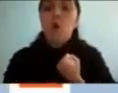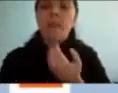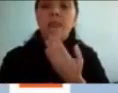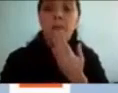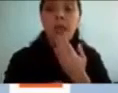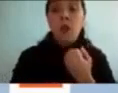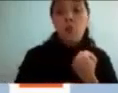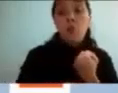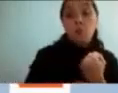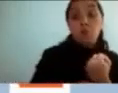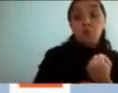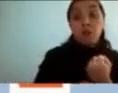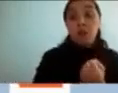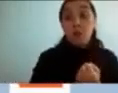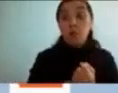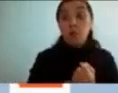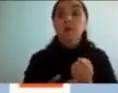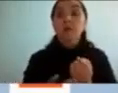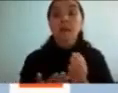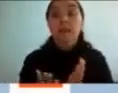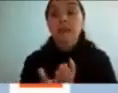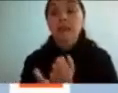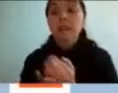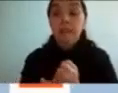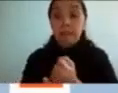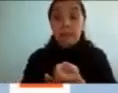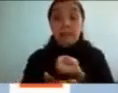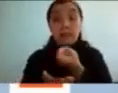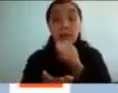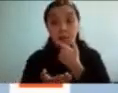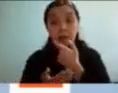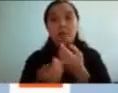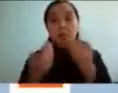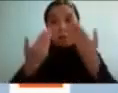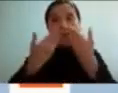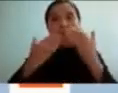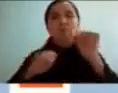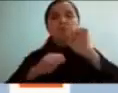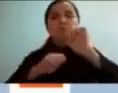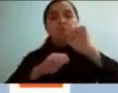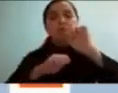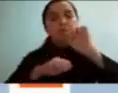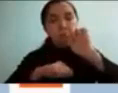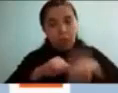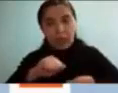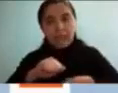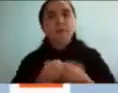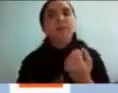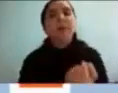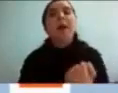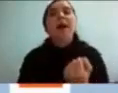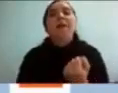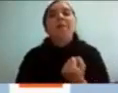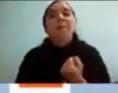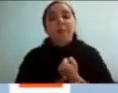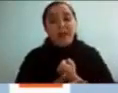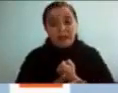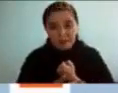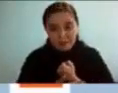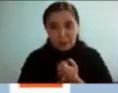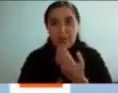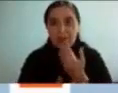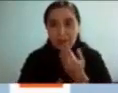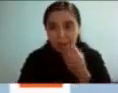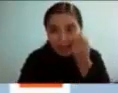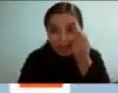más farmacológico y ese tratamiento farmacológico me ayudó también a entender a mis pacientes después cuando